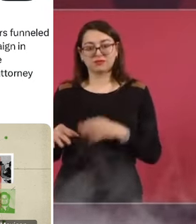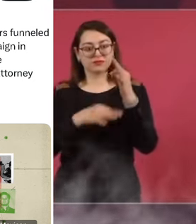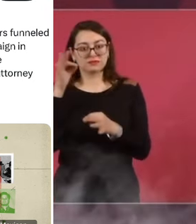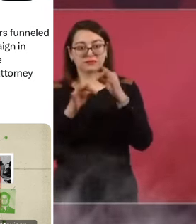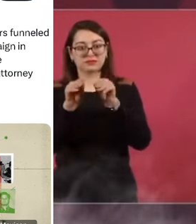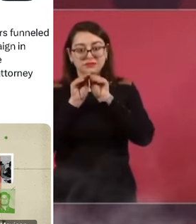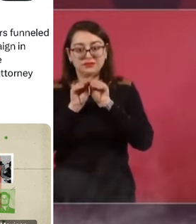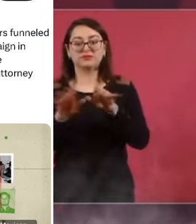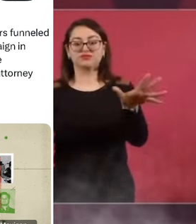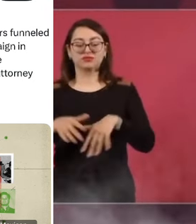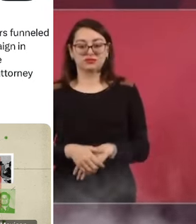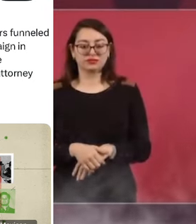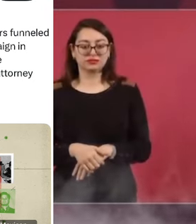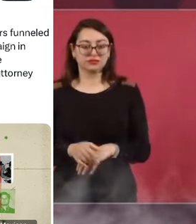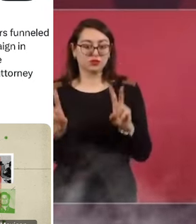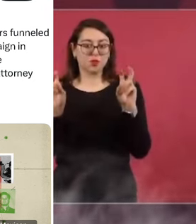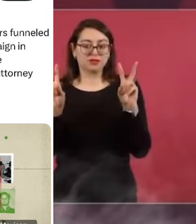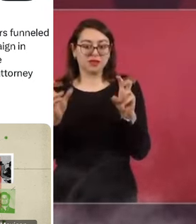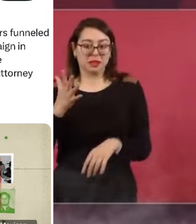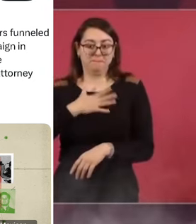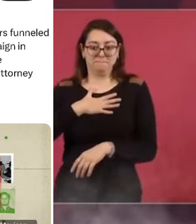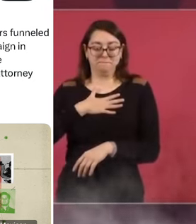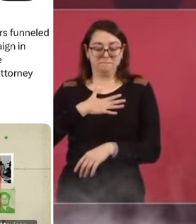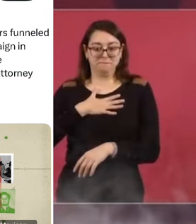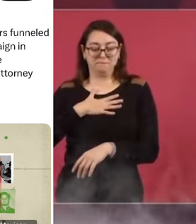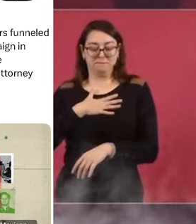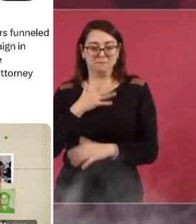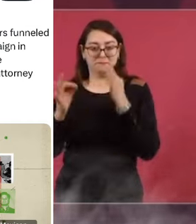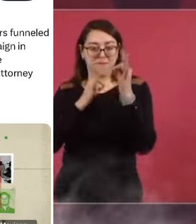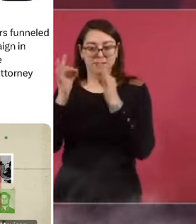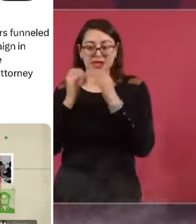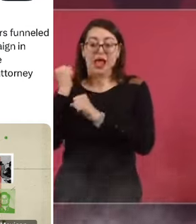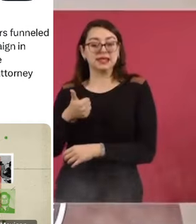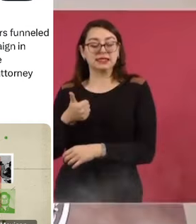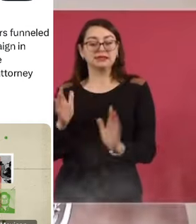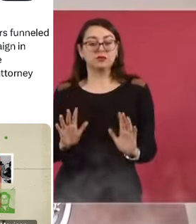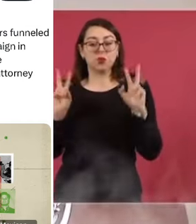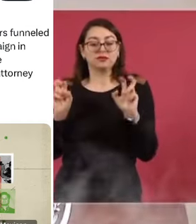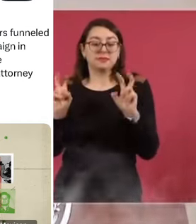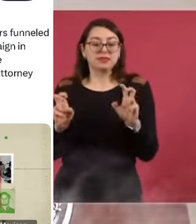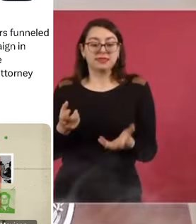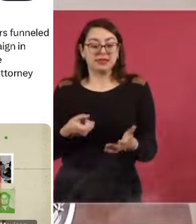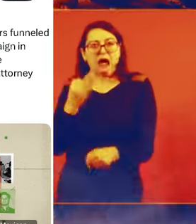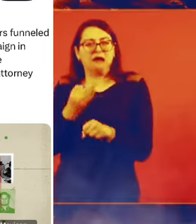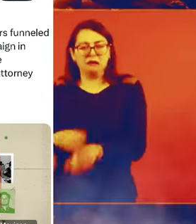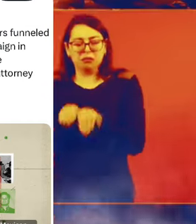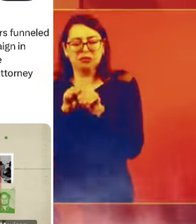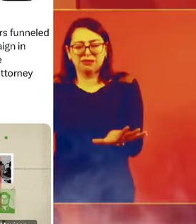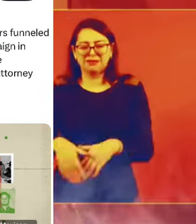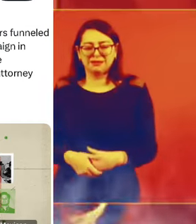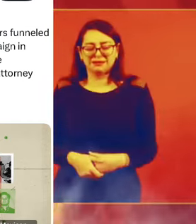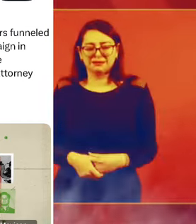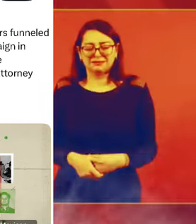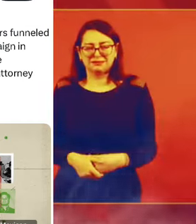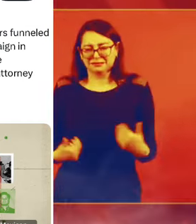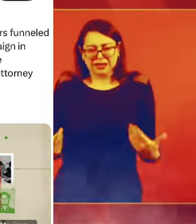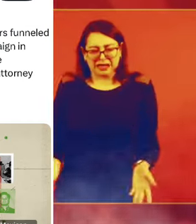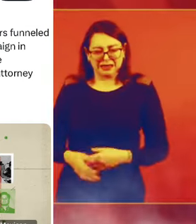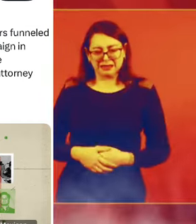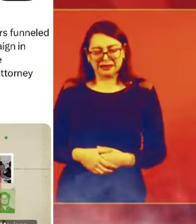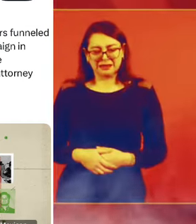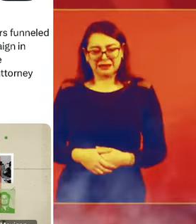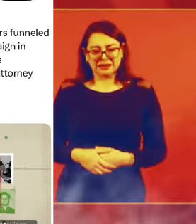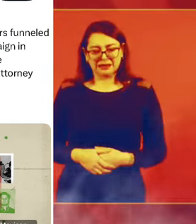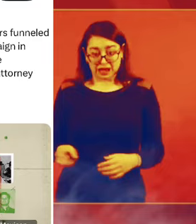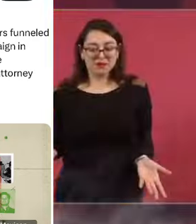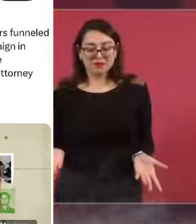de un supuesto soborno en mi campaña del 2006, en estos momentos. ¿Quién les cree que